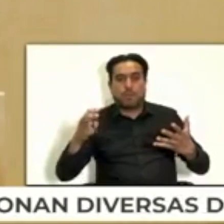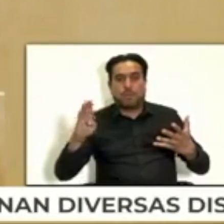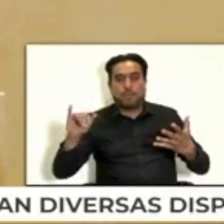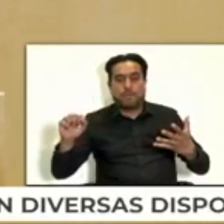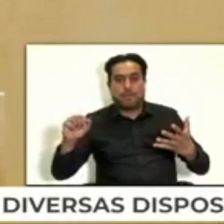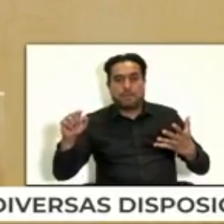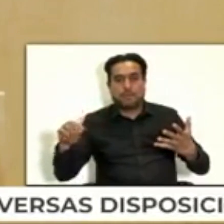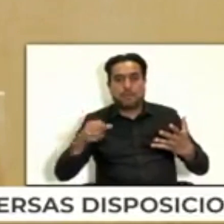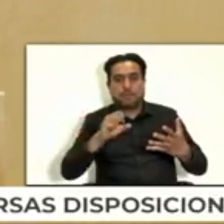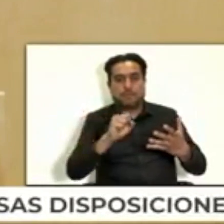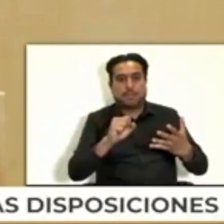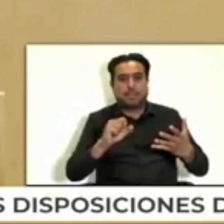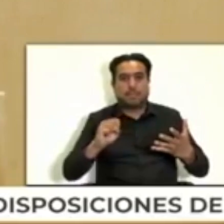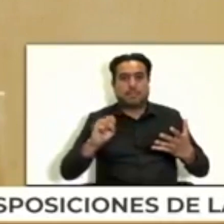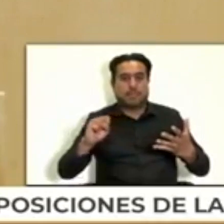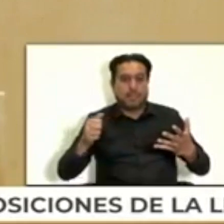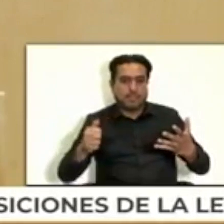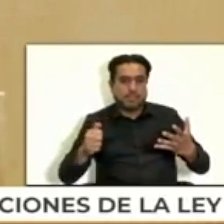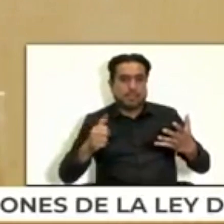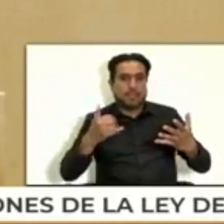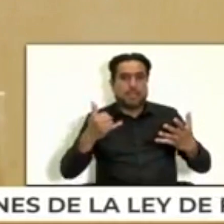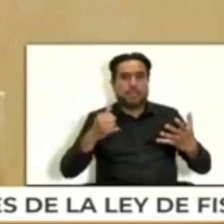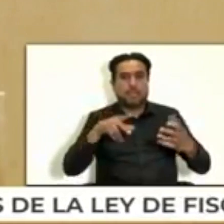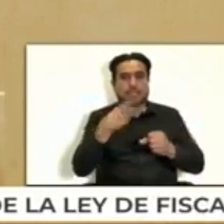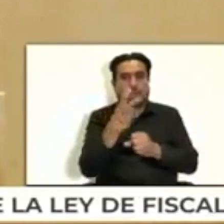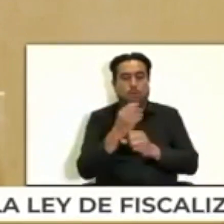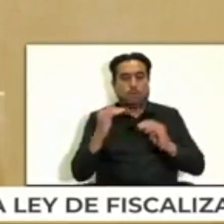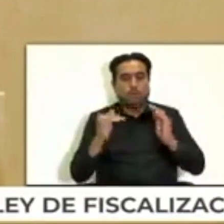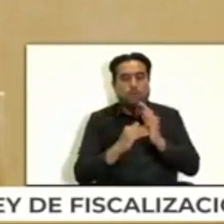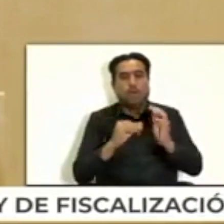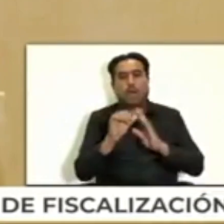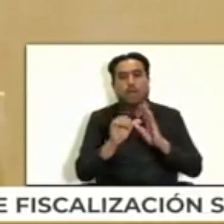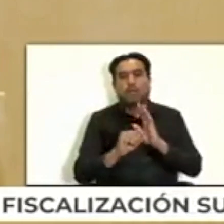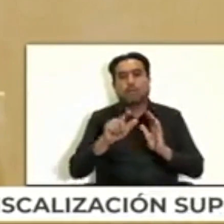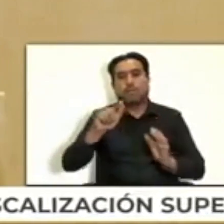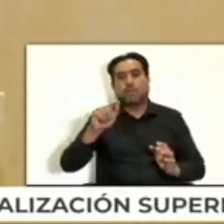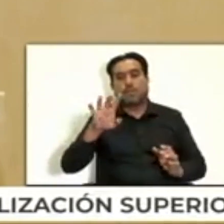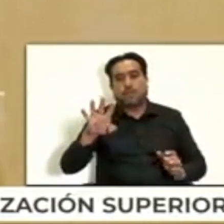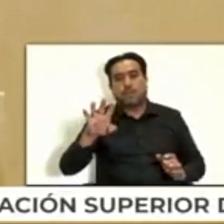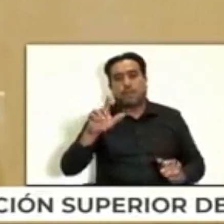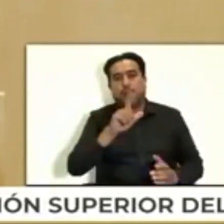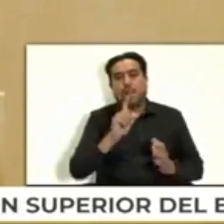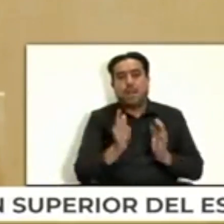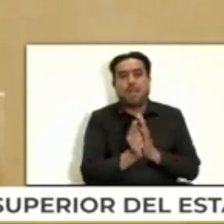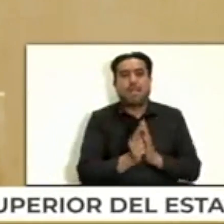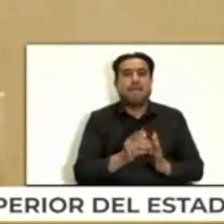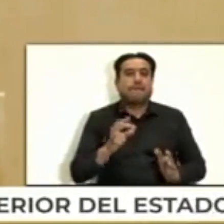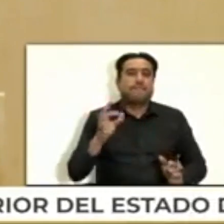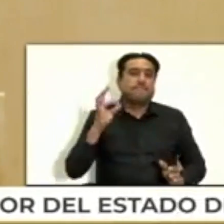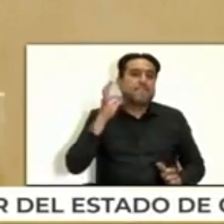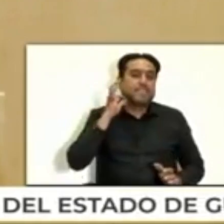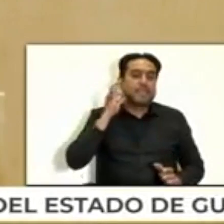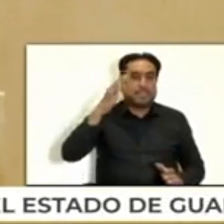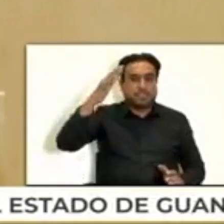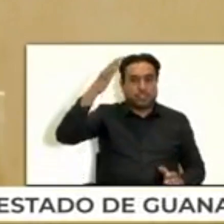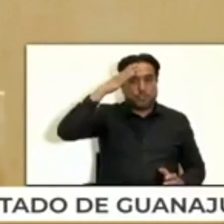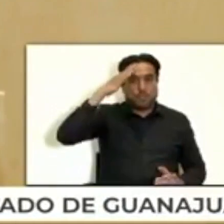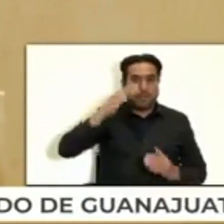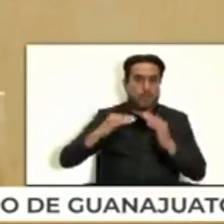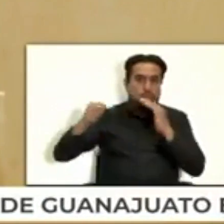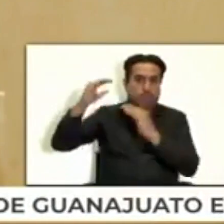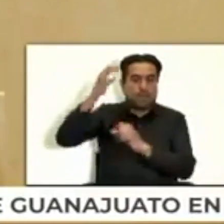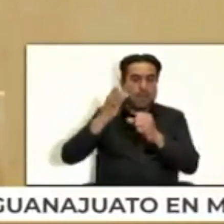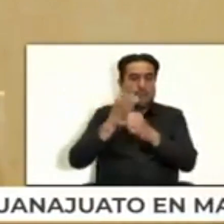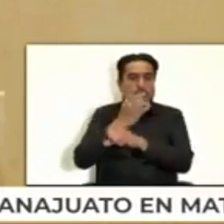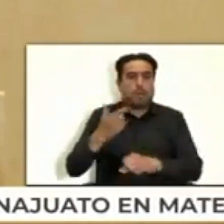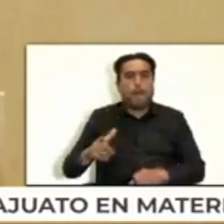60quinquies, 60sexties y un segundo párrafo del artículo 74 de la Ley de Fiscalización Superior del Estado de Guanajuato para